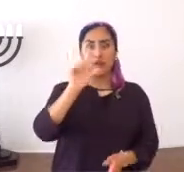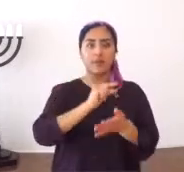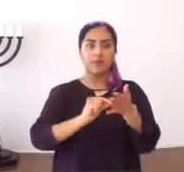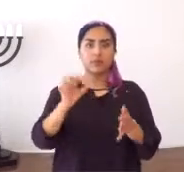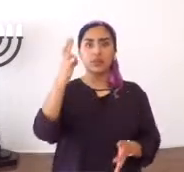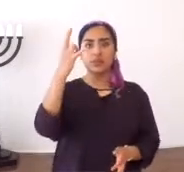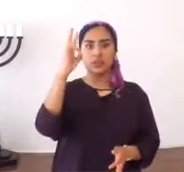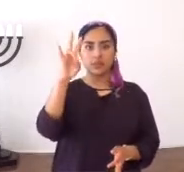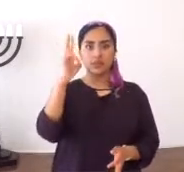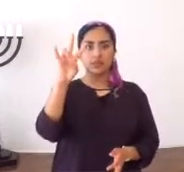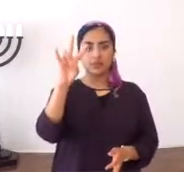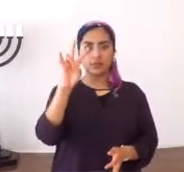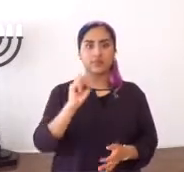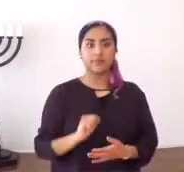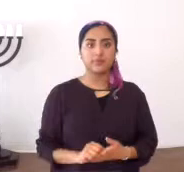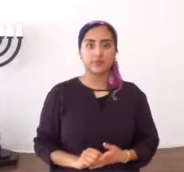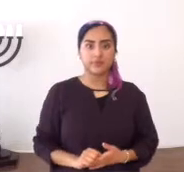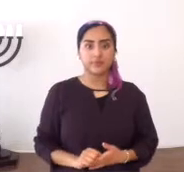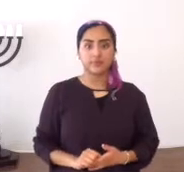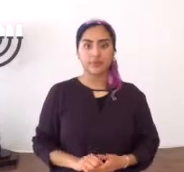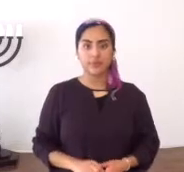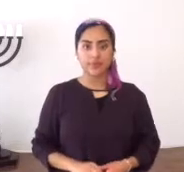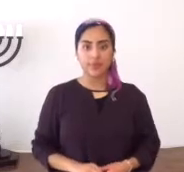verso, 17,